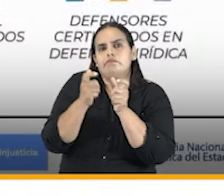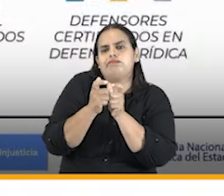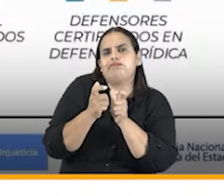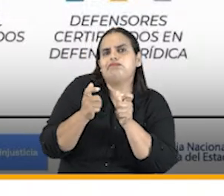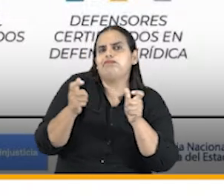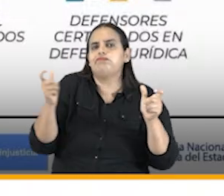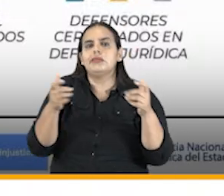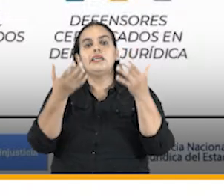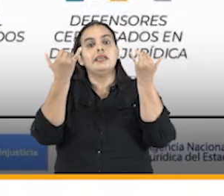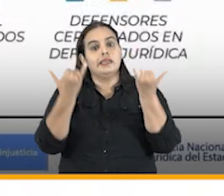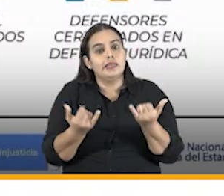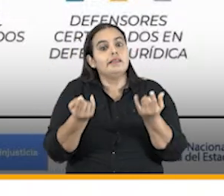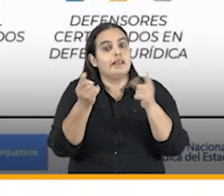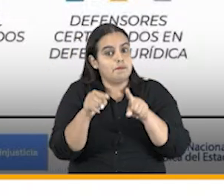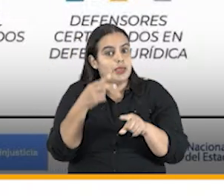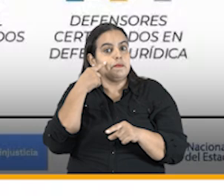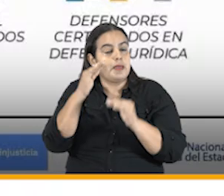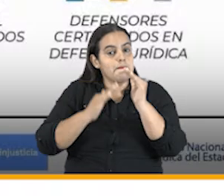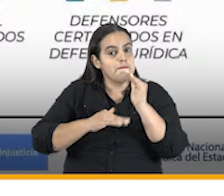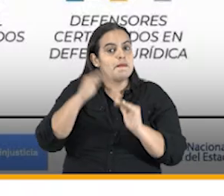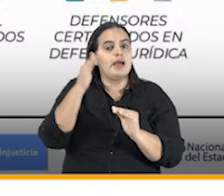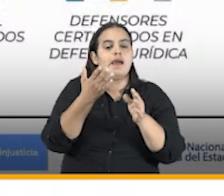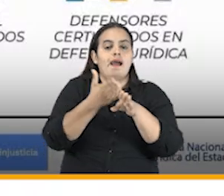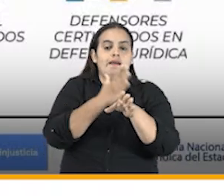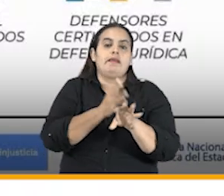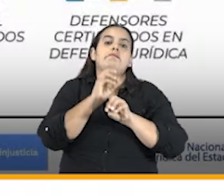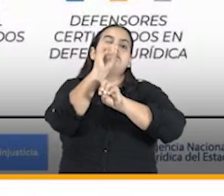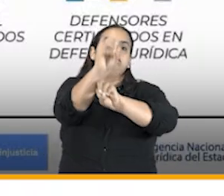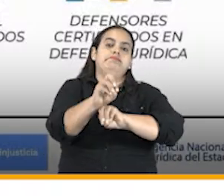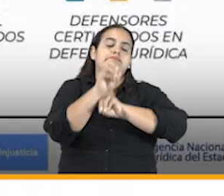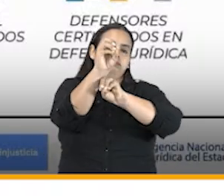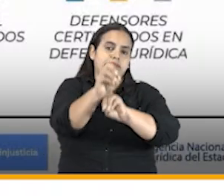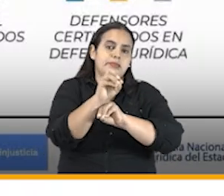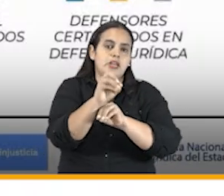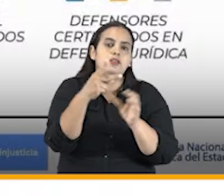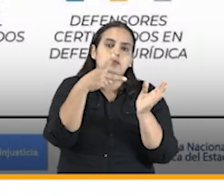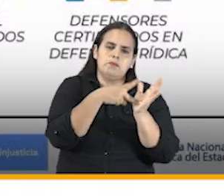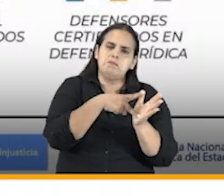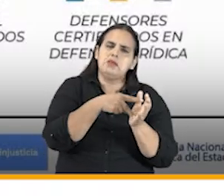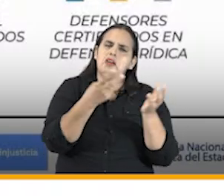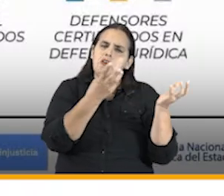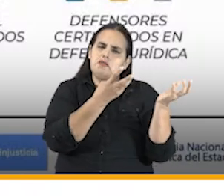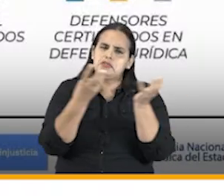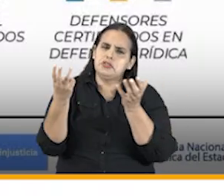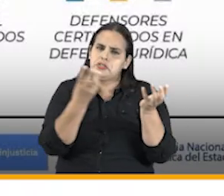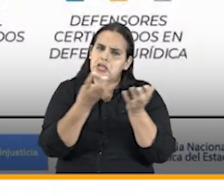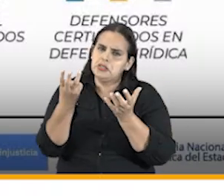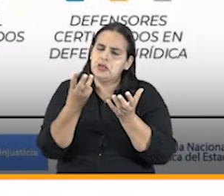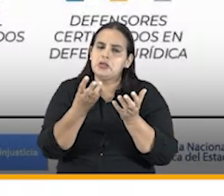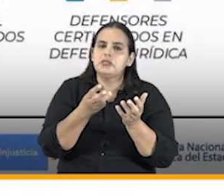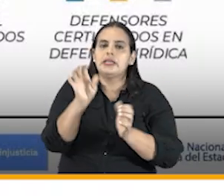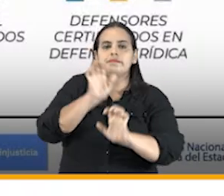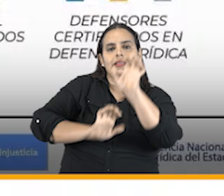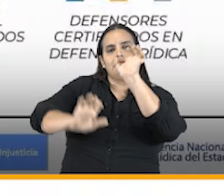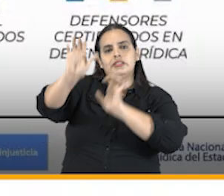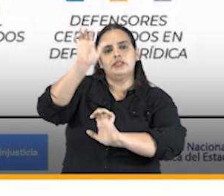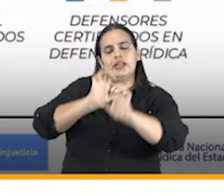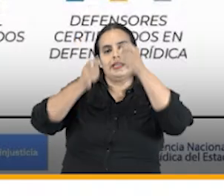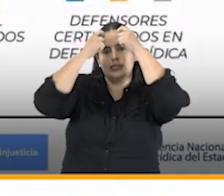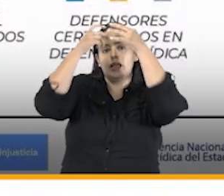de haber capacitado 2,800 defensores del estado a 8